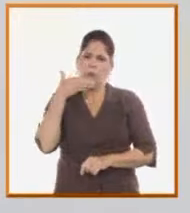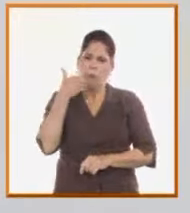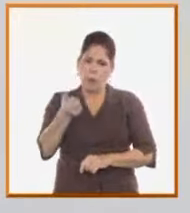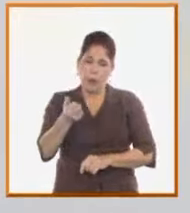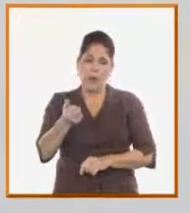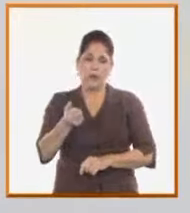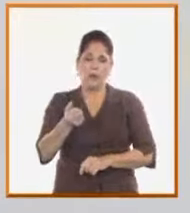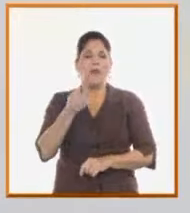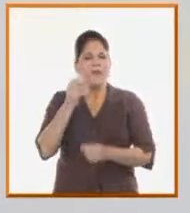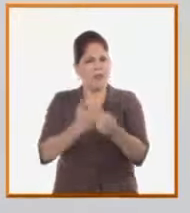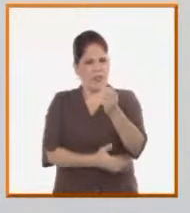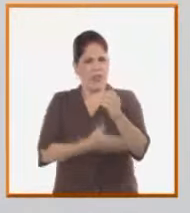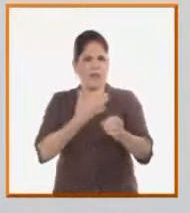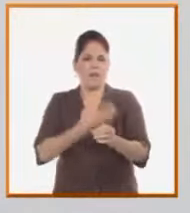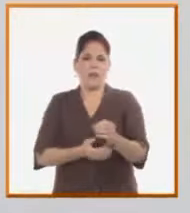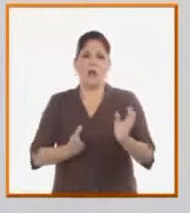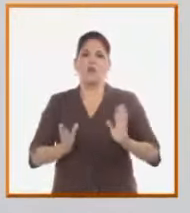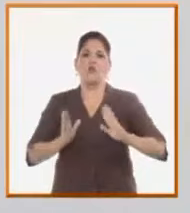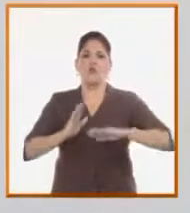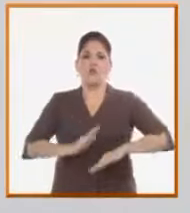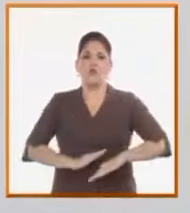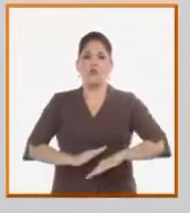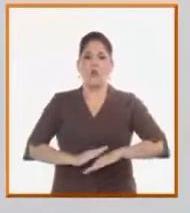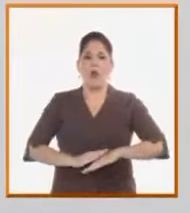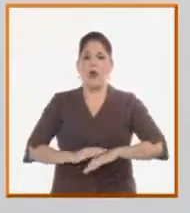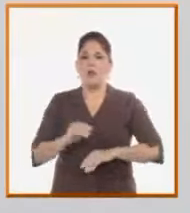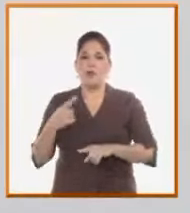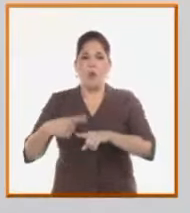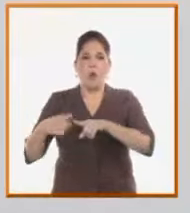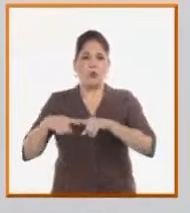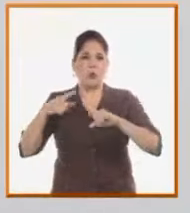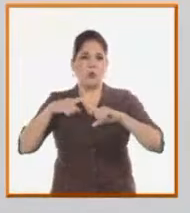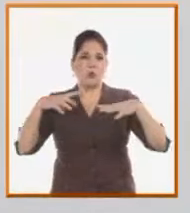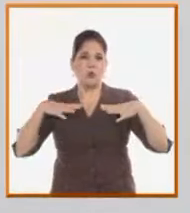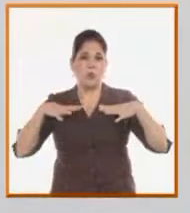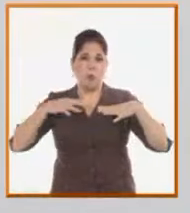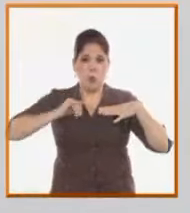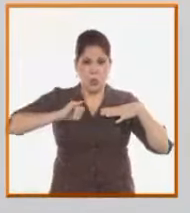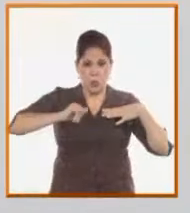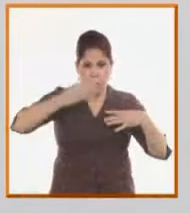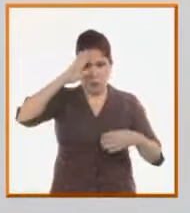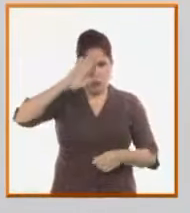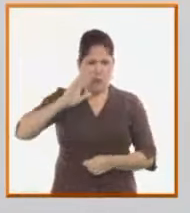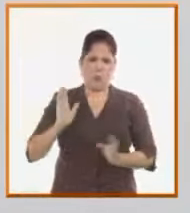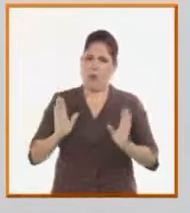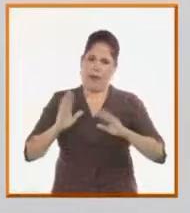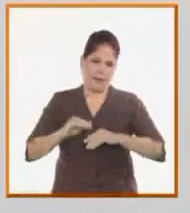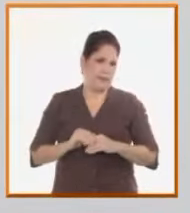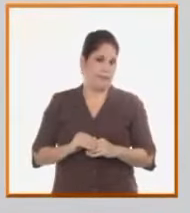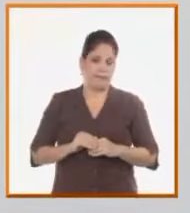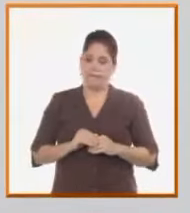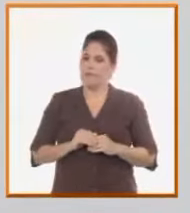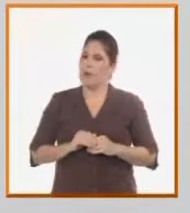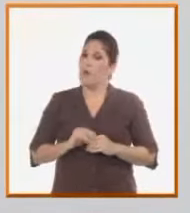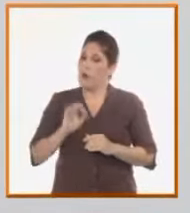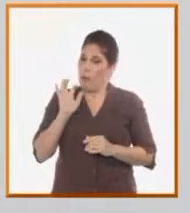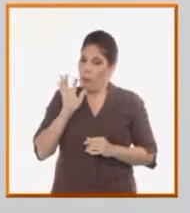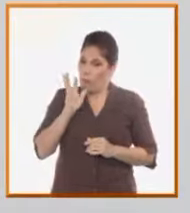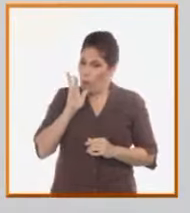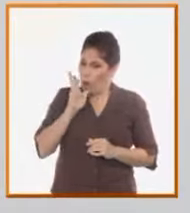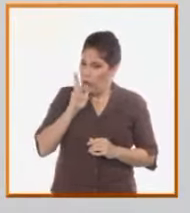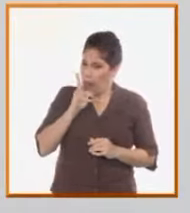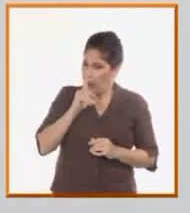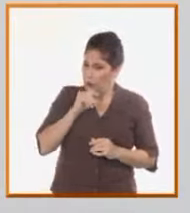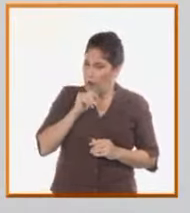verdaderamente no existe país en el mundo que haga la actividad turística como Cuba. Es un escenario realmente muy